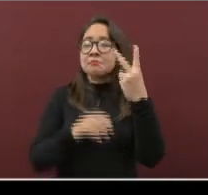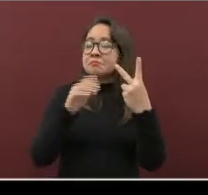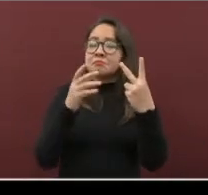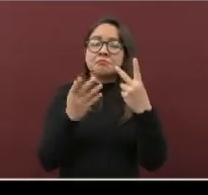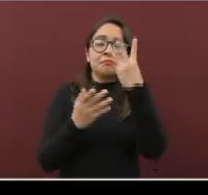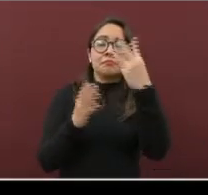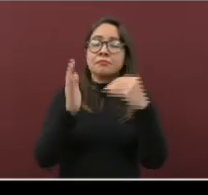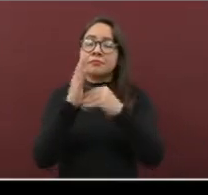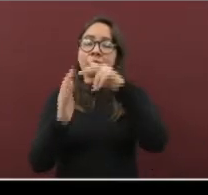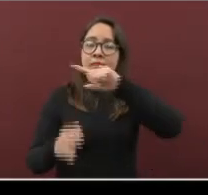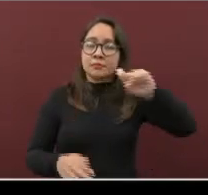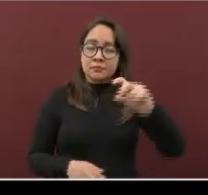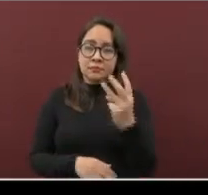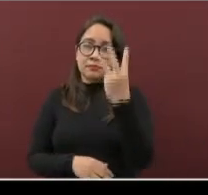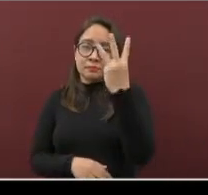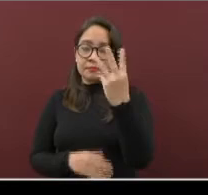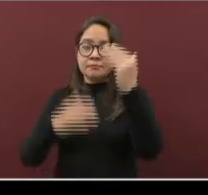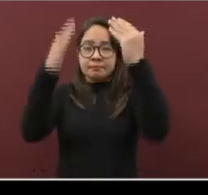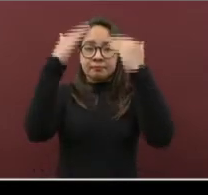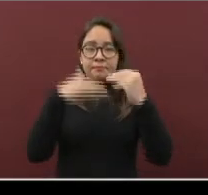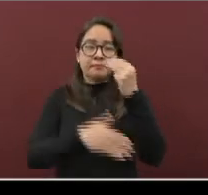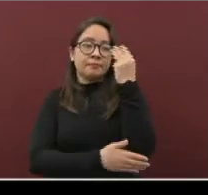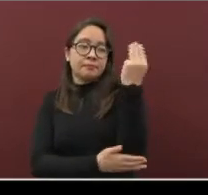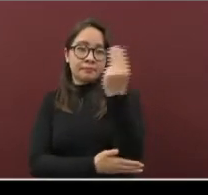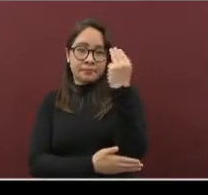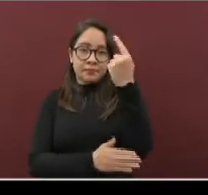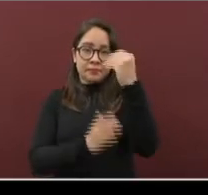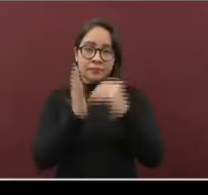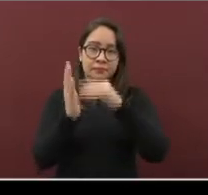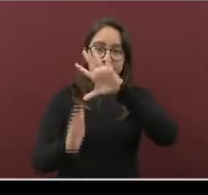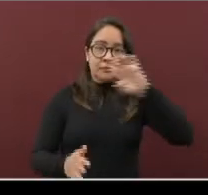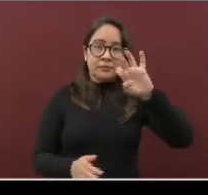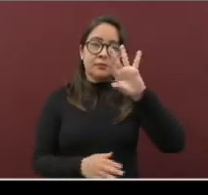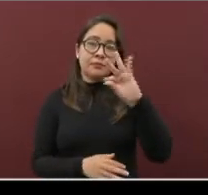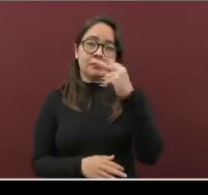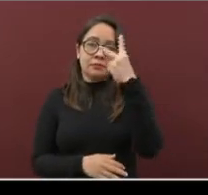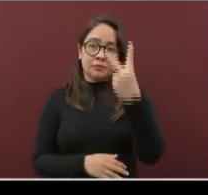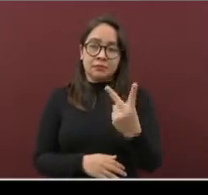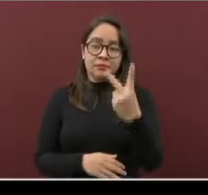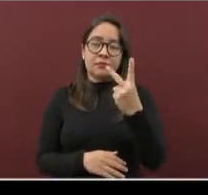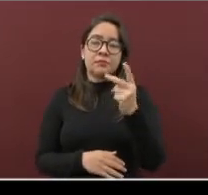,103. En Minatitlán, 1,542.